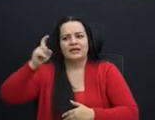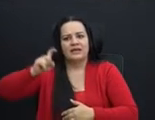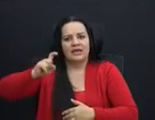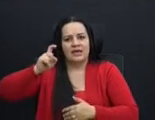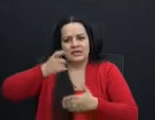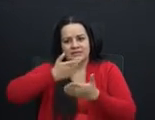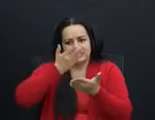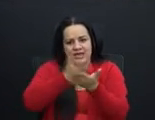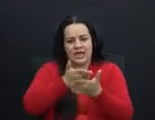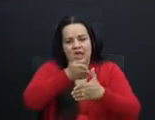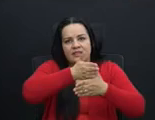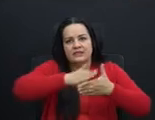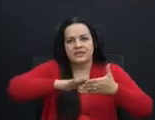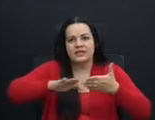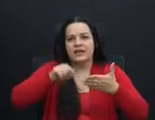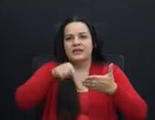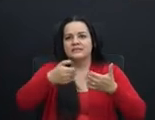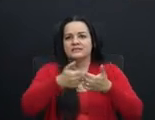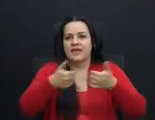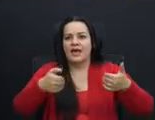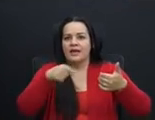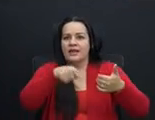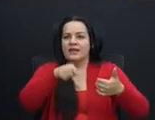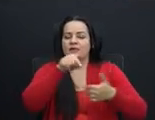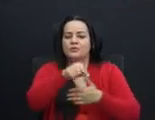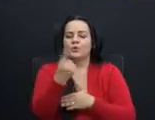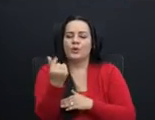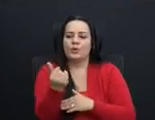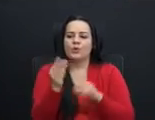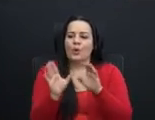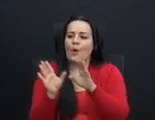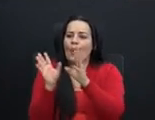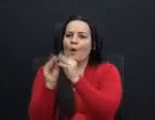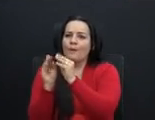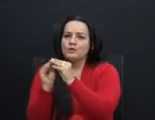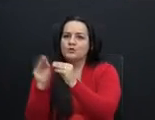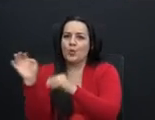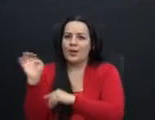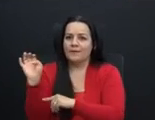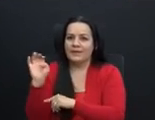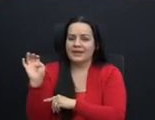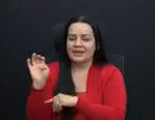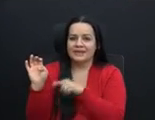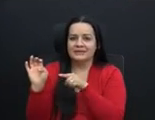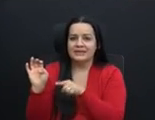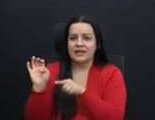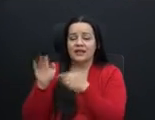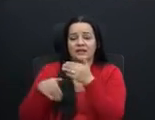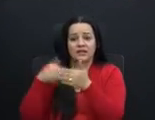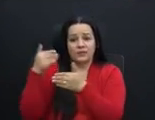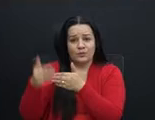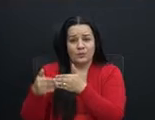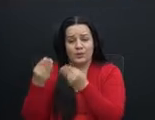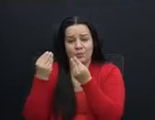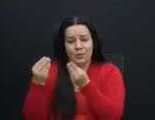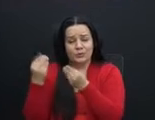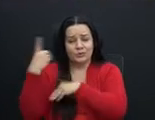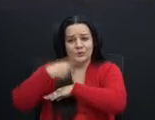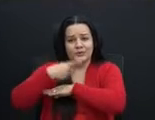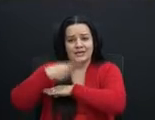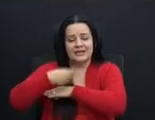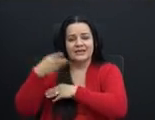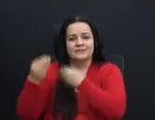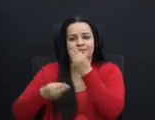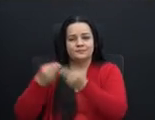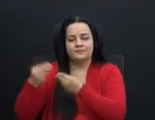esos recursos, que es la Comisión de Emergencias, la que después de muchos días llega a